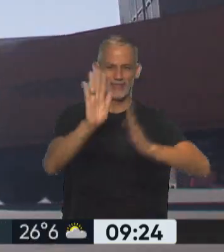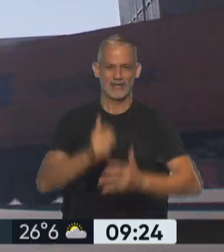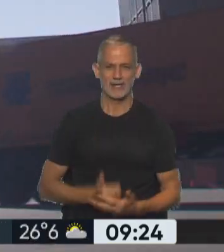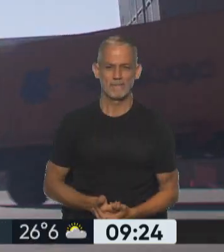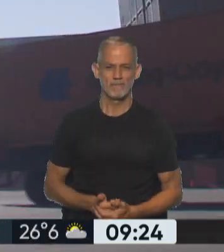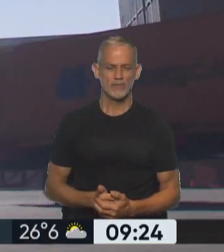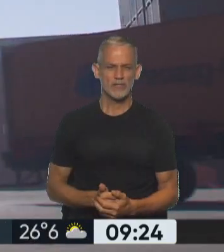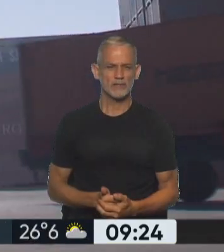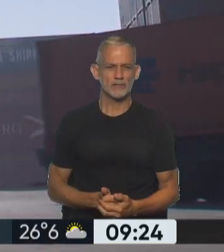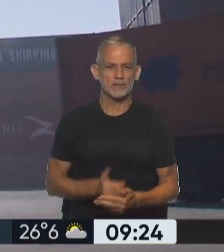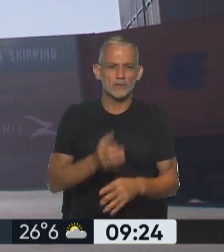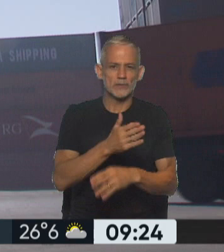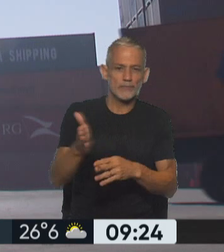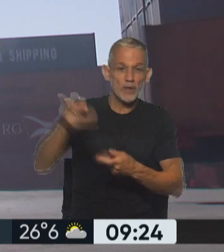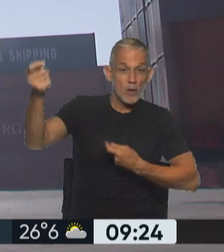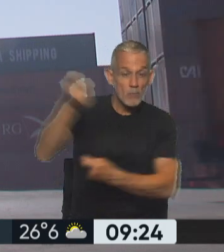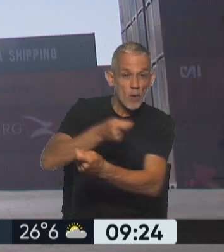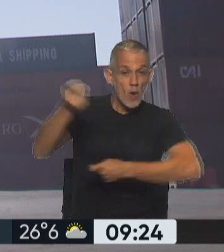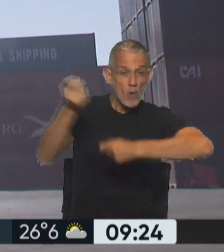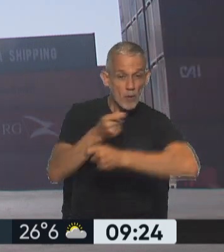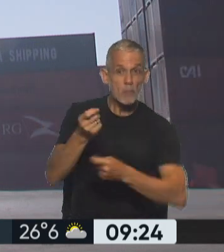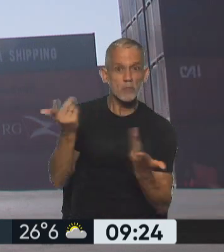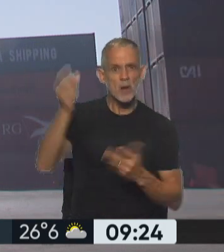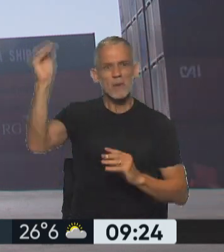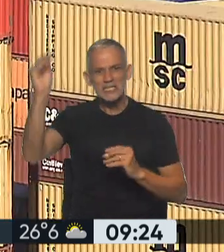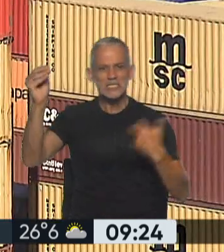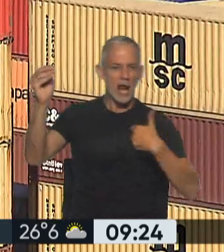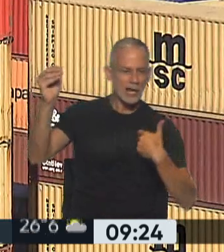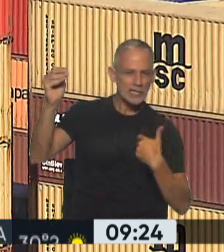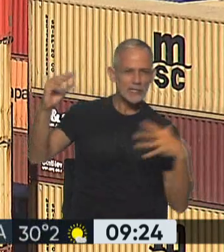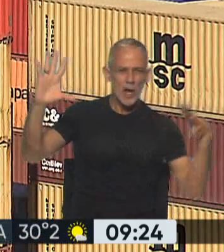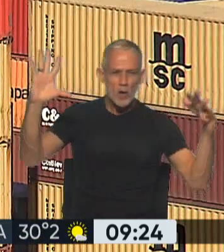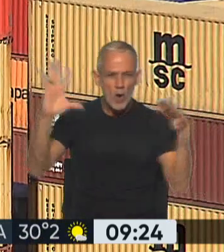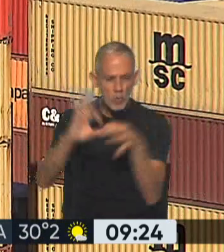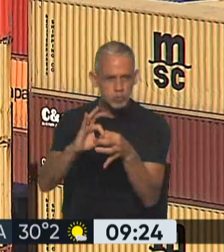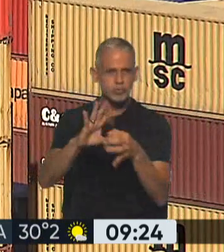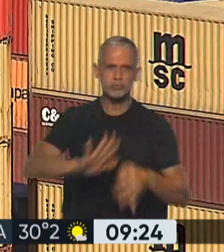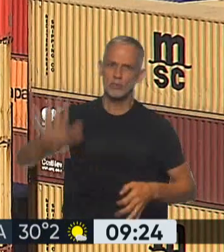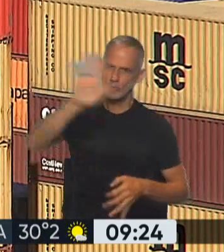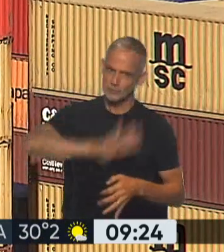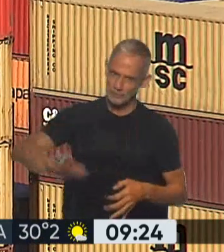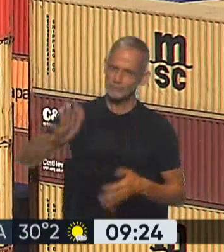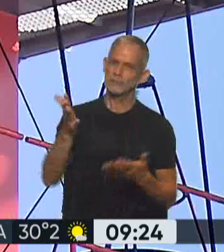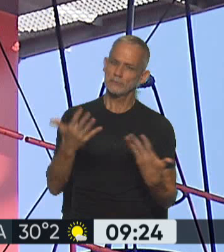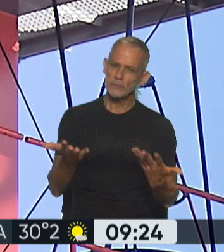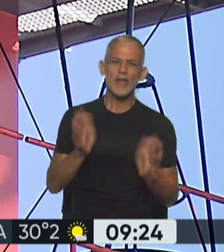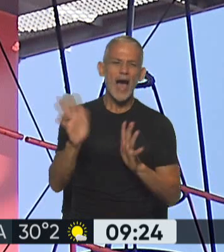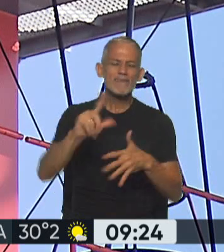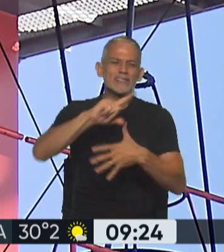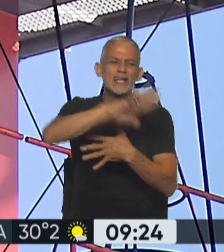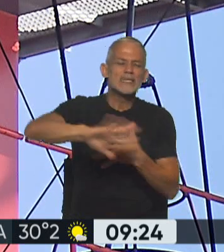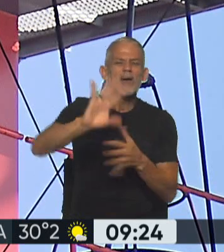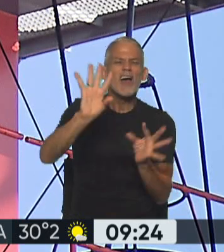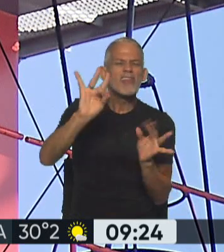Con el intercambio comercial y la cooperación como Nortes, una integración regional cada vez más profunda difícilmente resulte